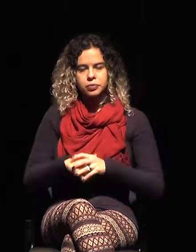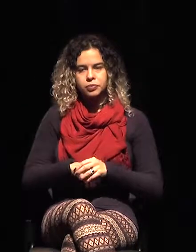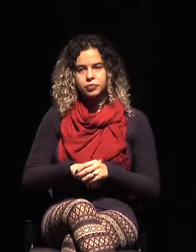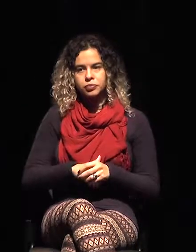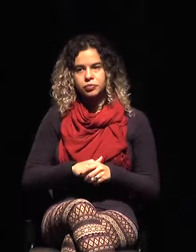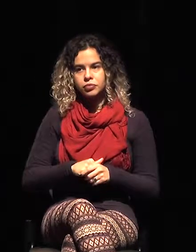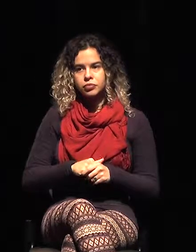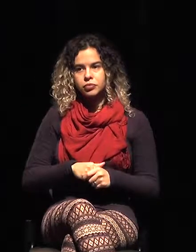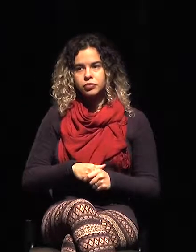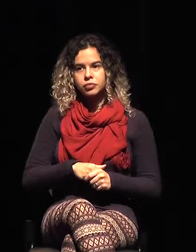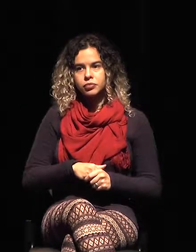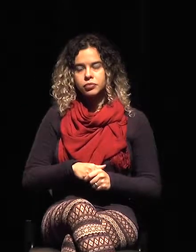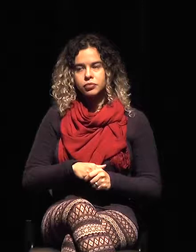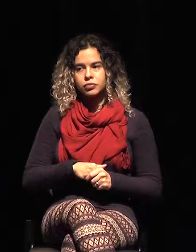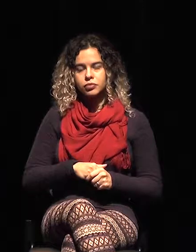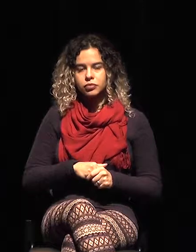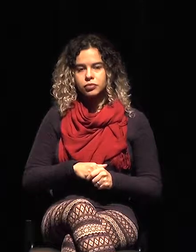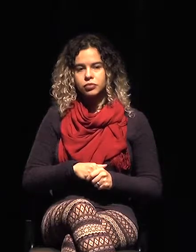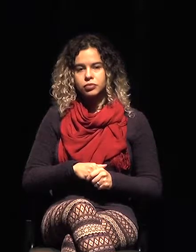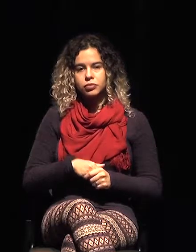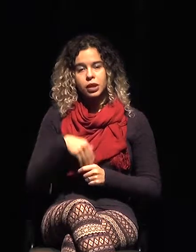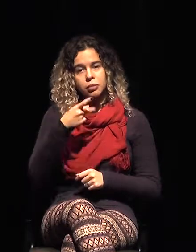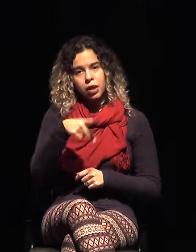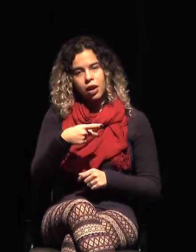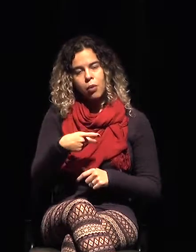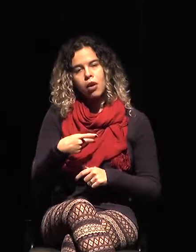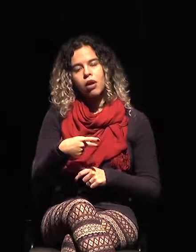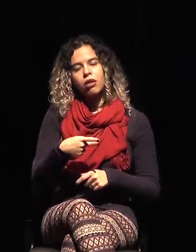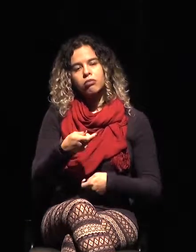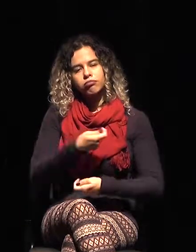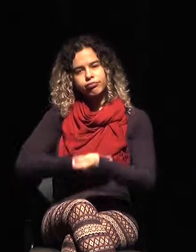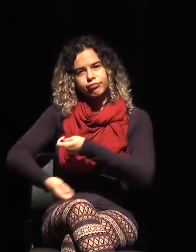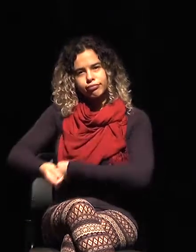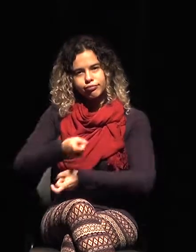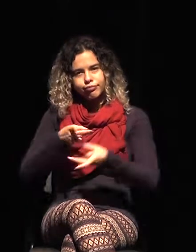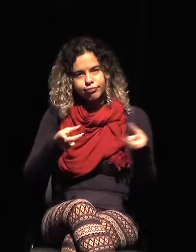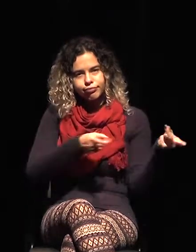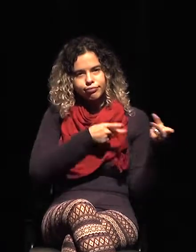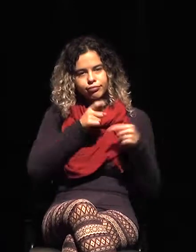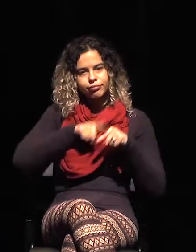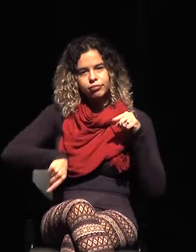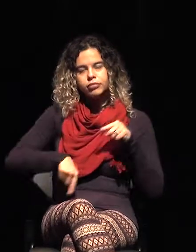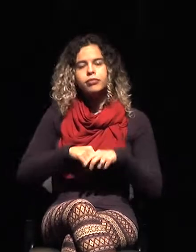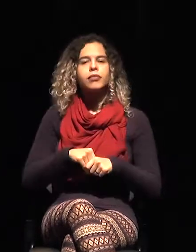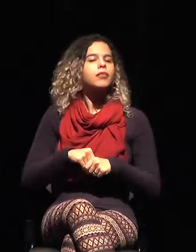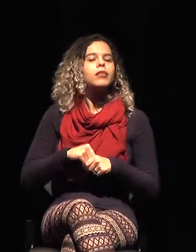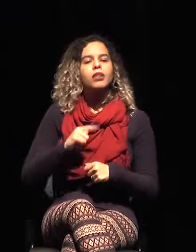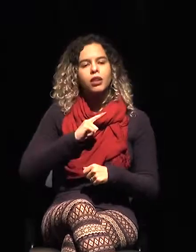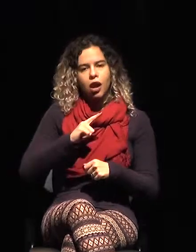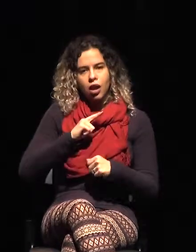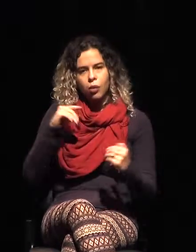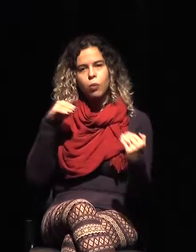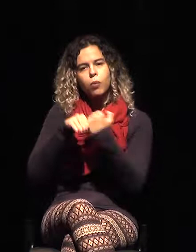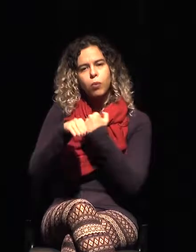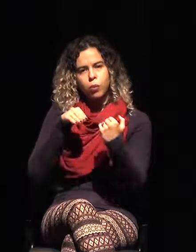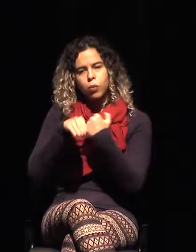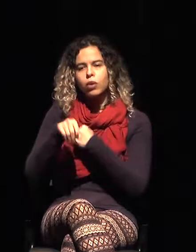Contrabando proveniente de Paraguay. Lo mismo, cuáles son las carreteras, las autopistas que